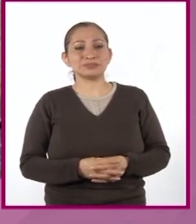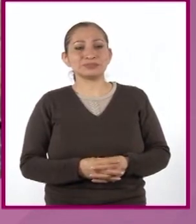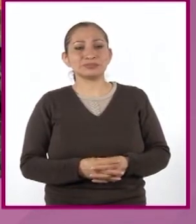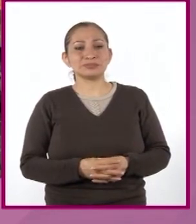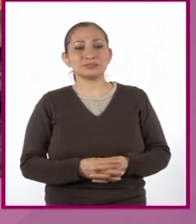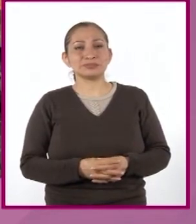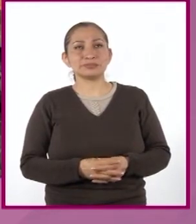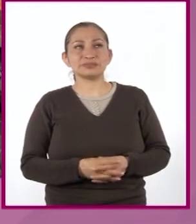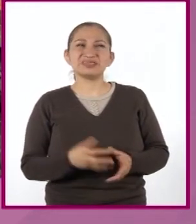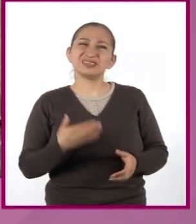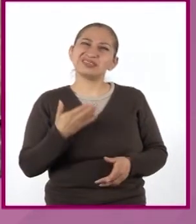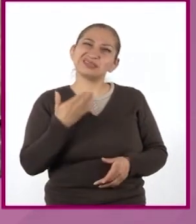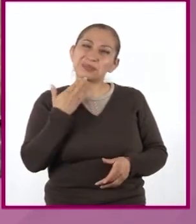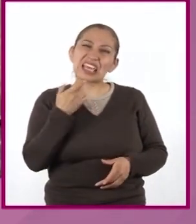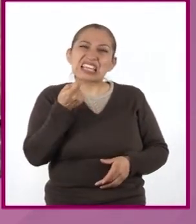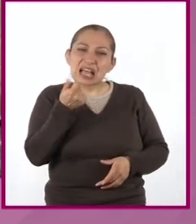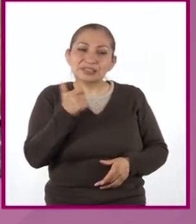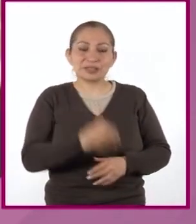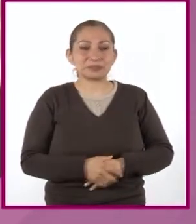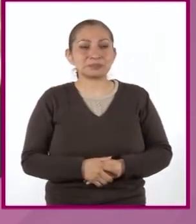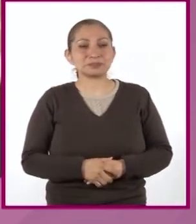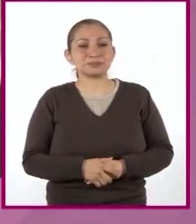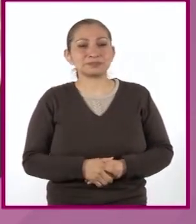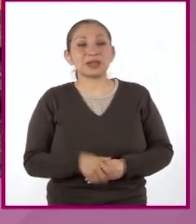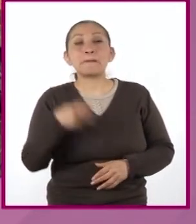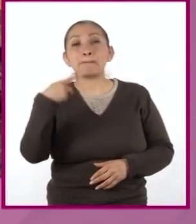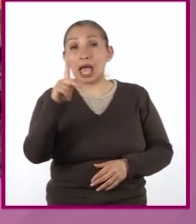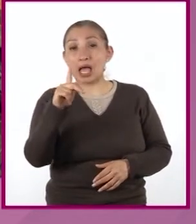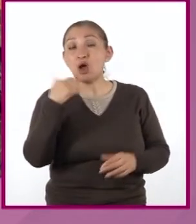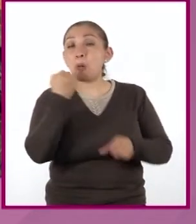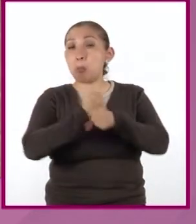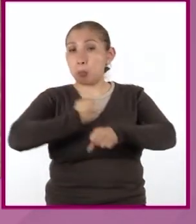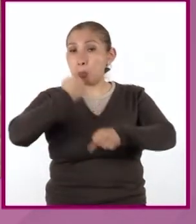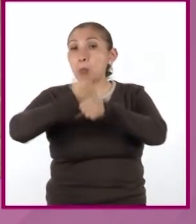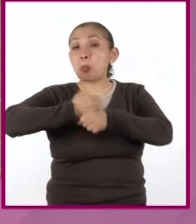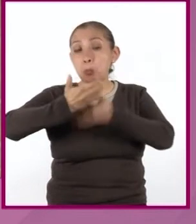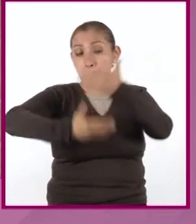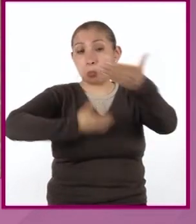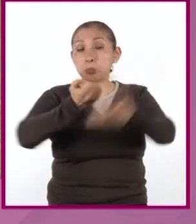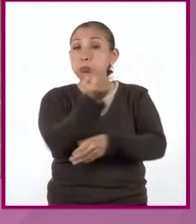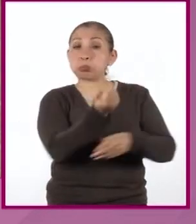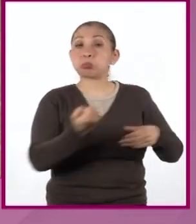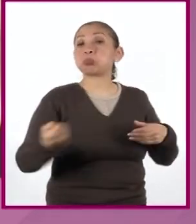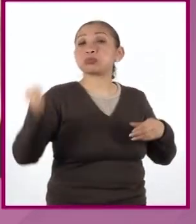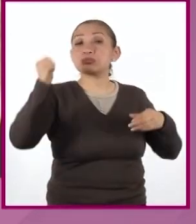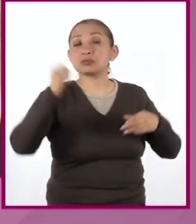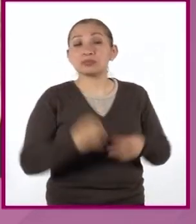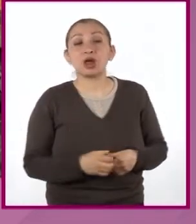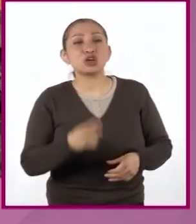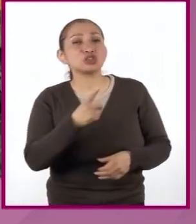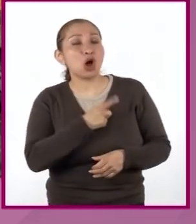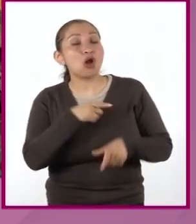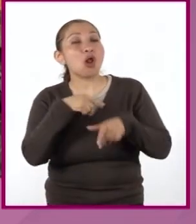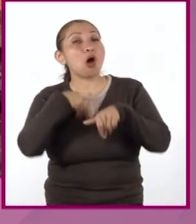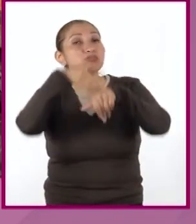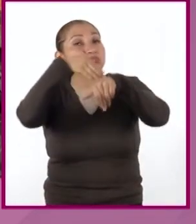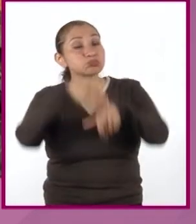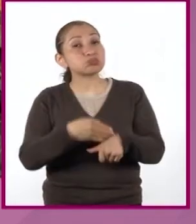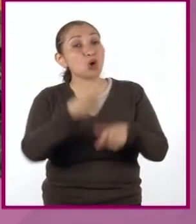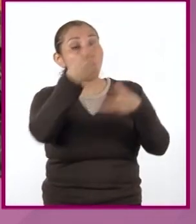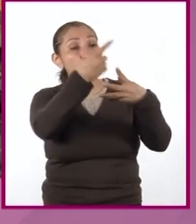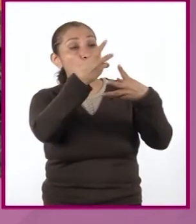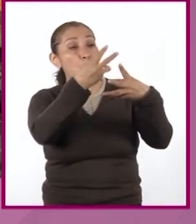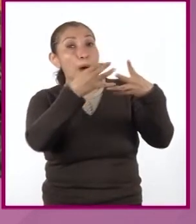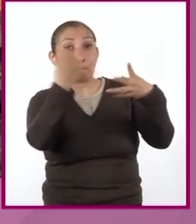Bueno, casi. Pero la práctica hace al chef. Solo hay que seguir los pasos que